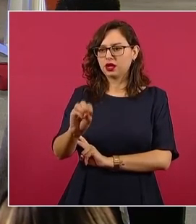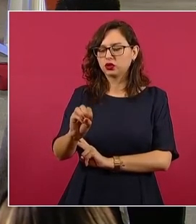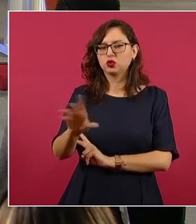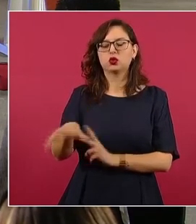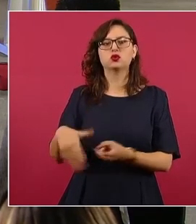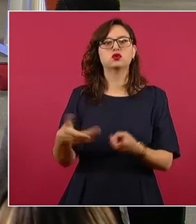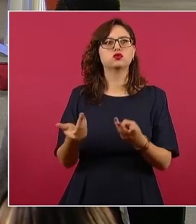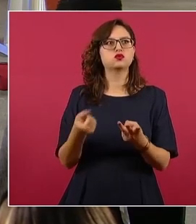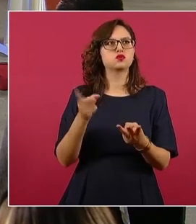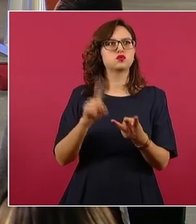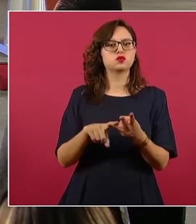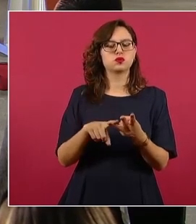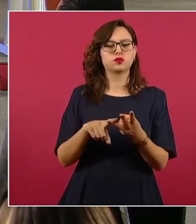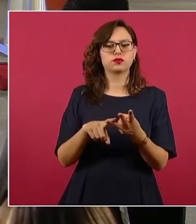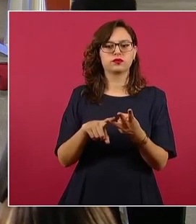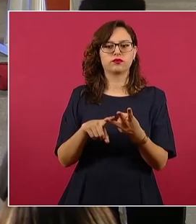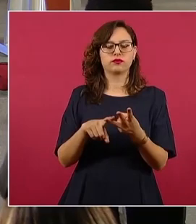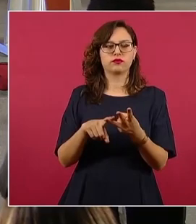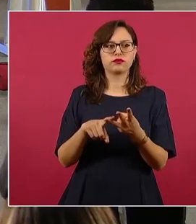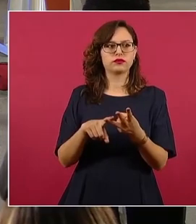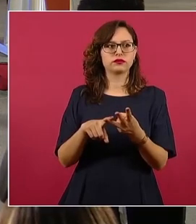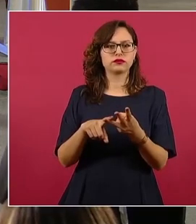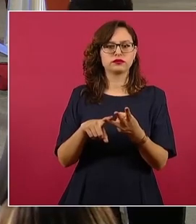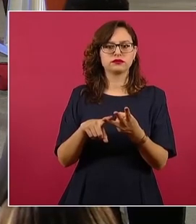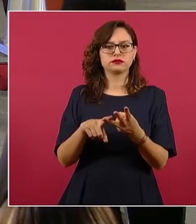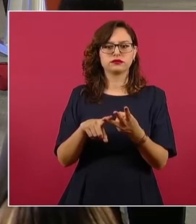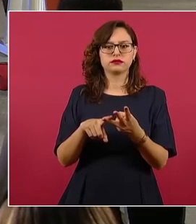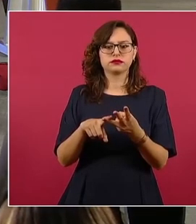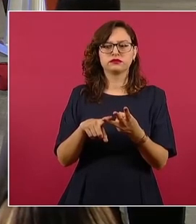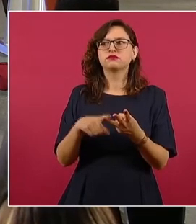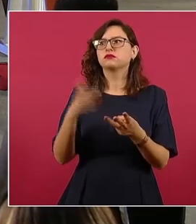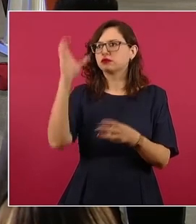Había un suplemento cultural.